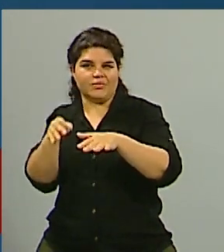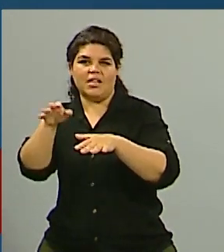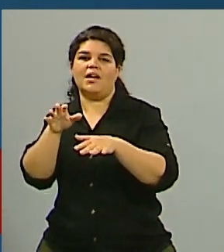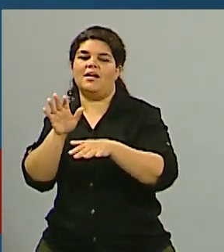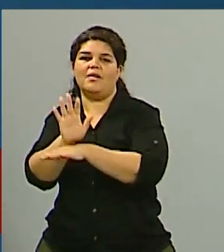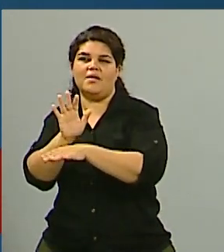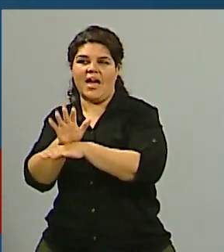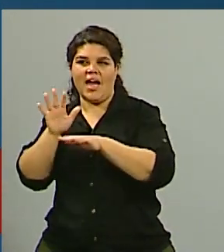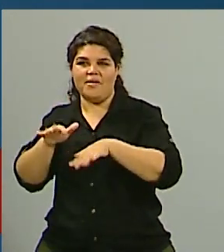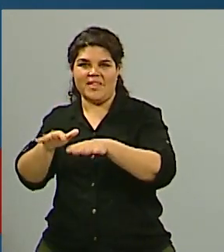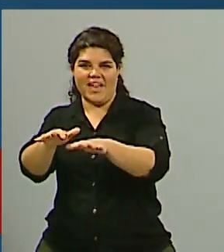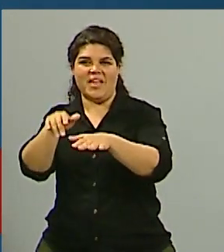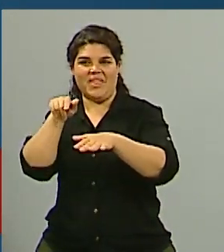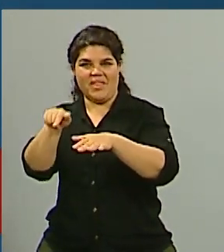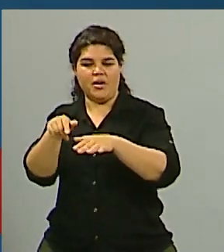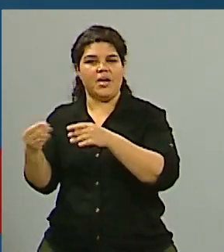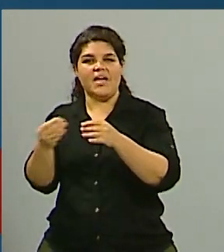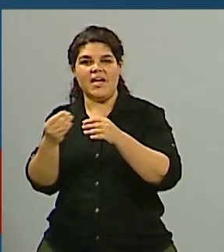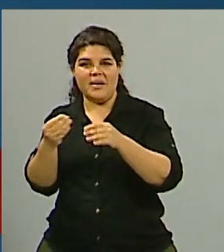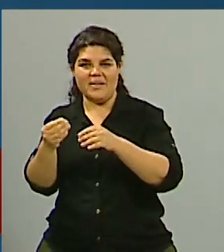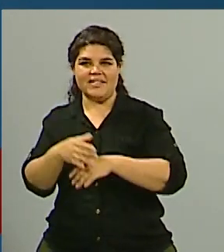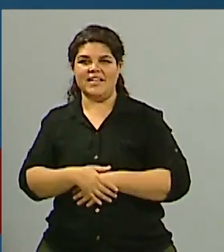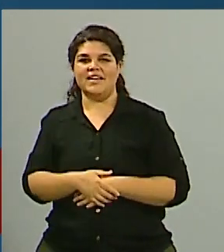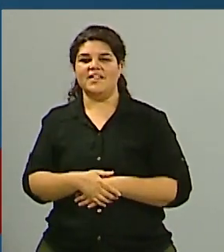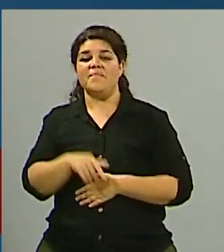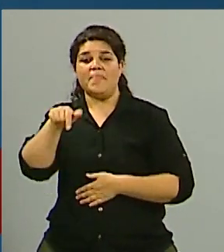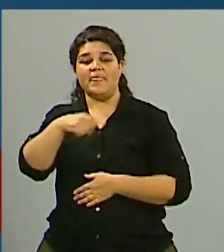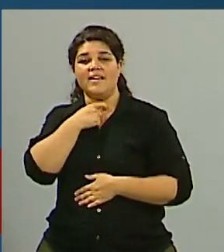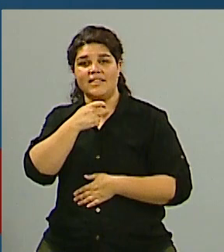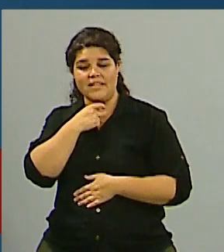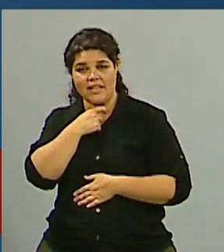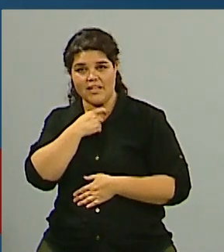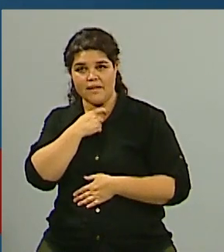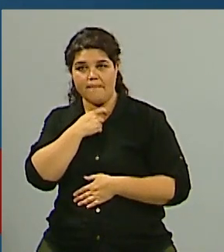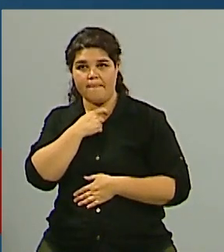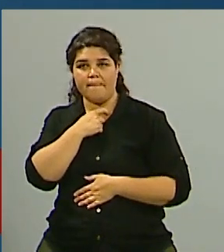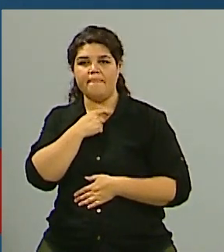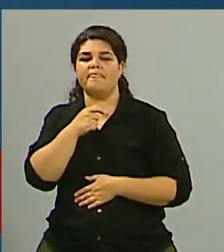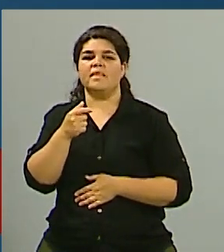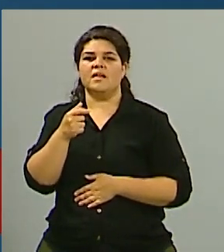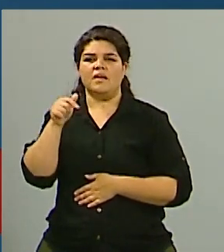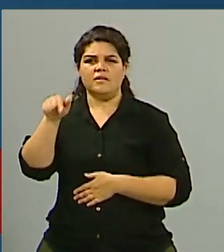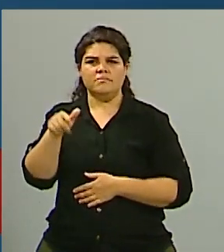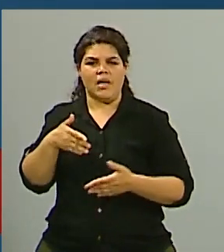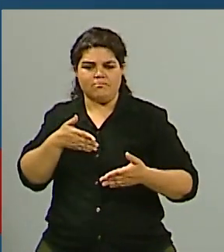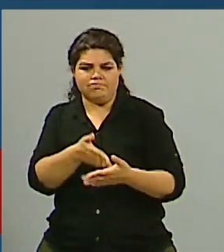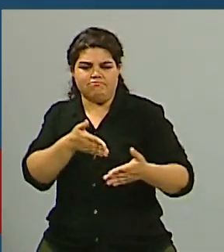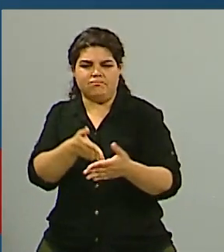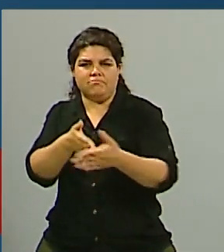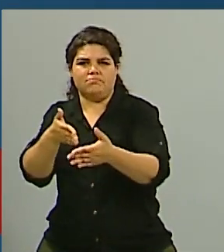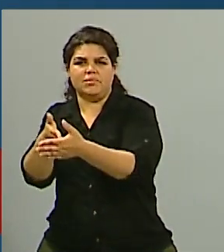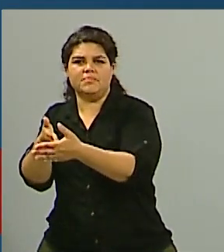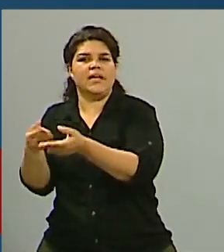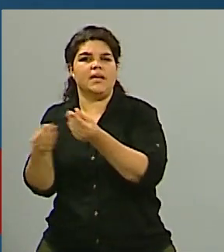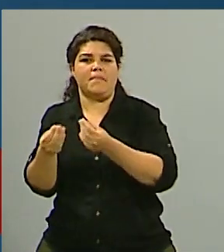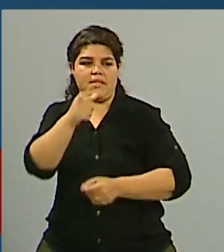mantener el carácter británico de la población, impidiendo, obstaculizando la instalación de argentinos